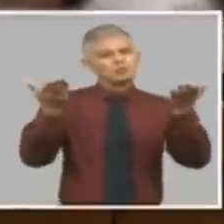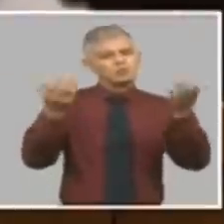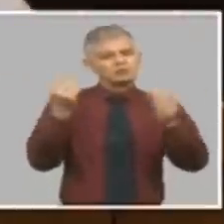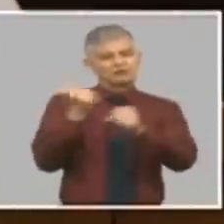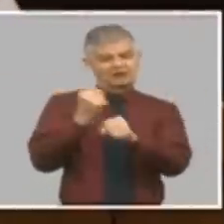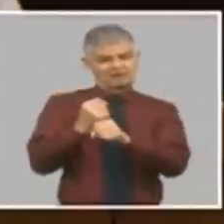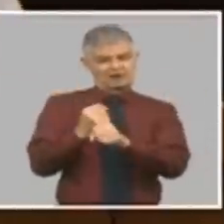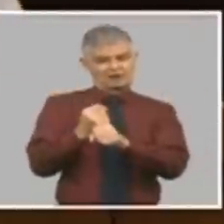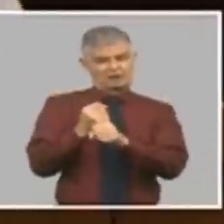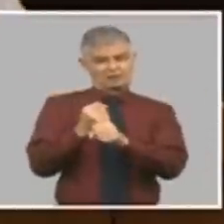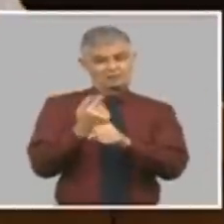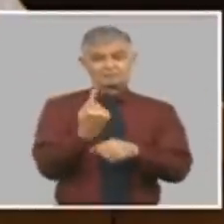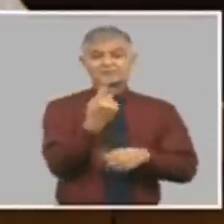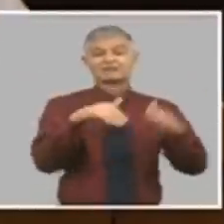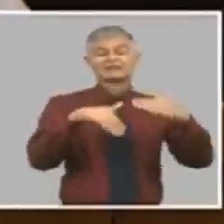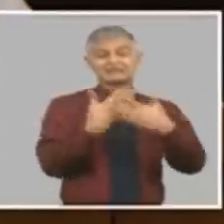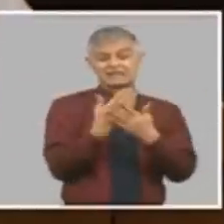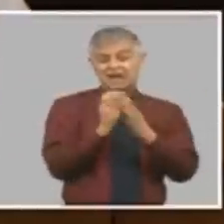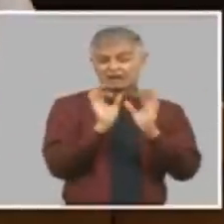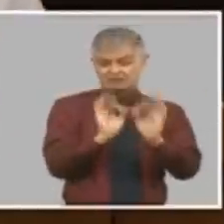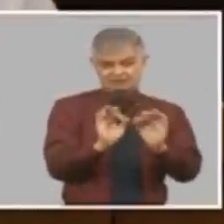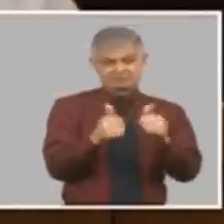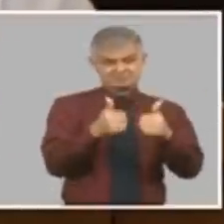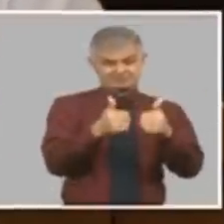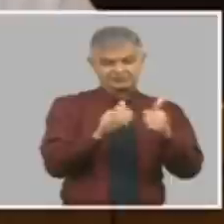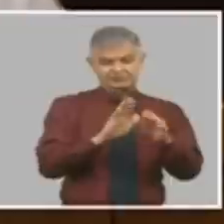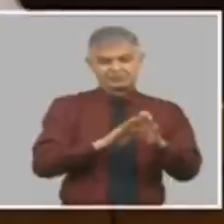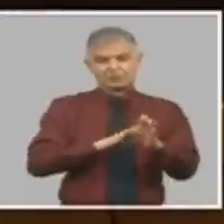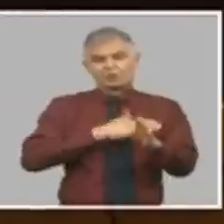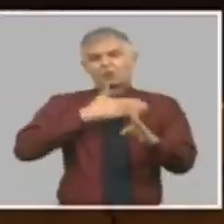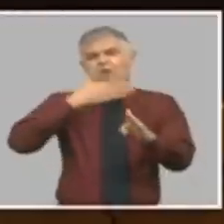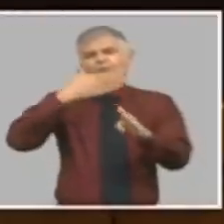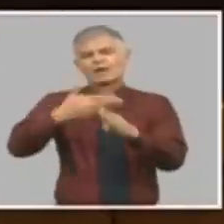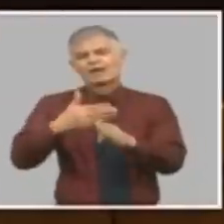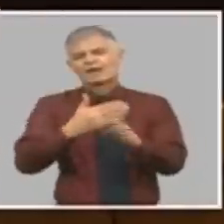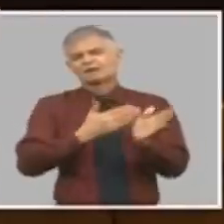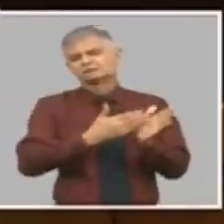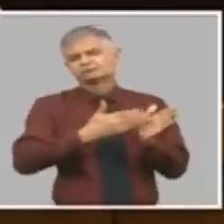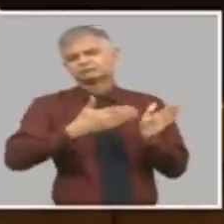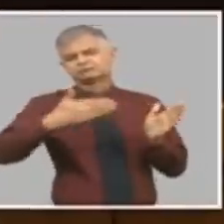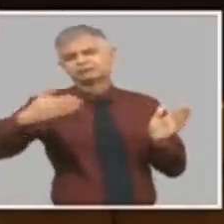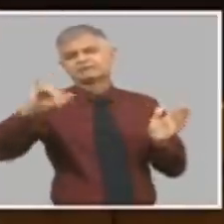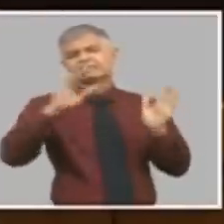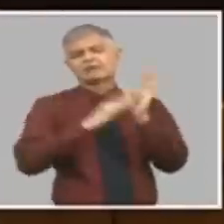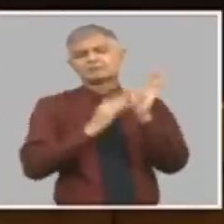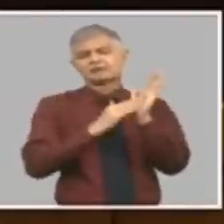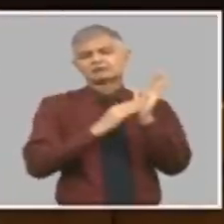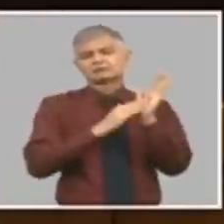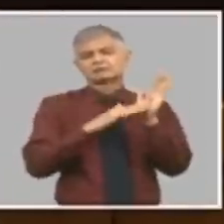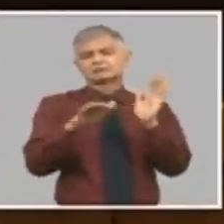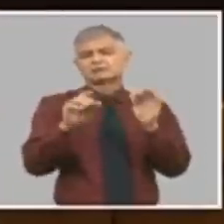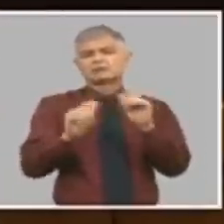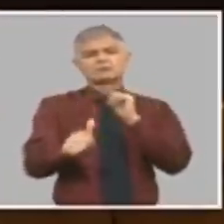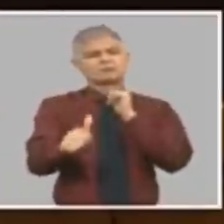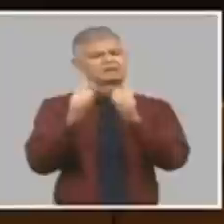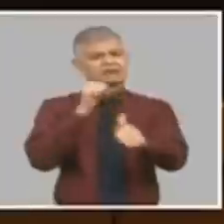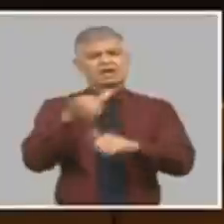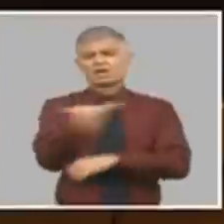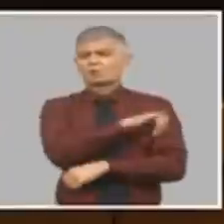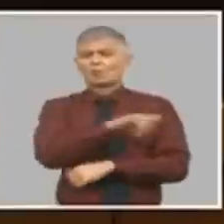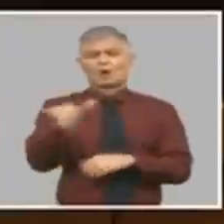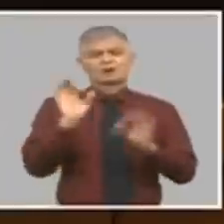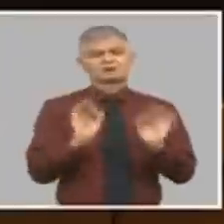seis meses después estamos igualitos que hoy estamos exactamente igual que hoy este es un proceso